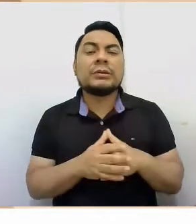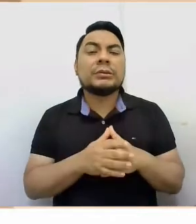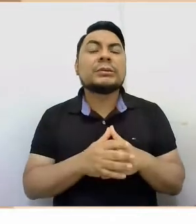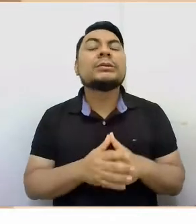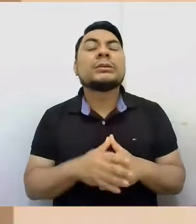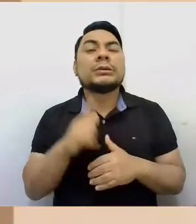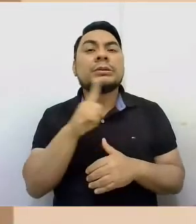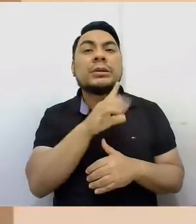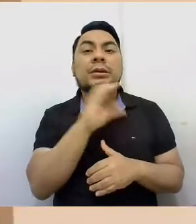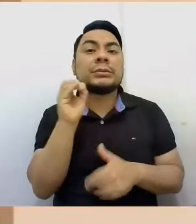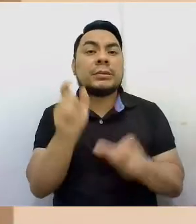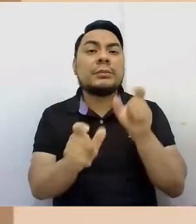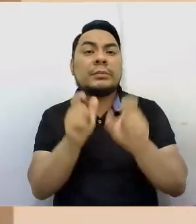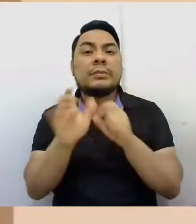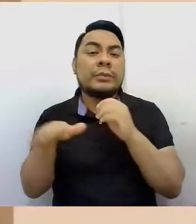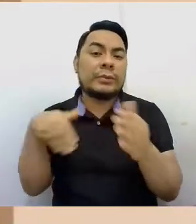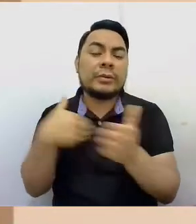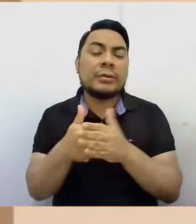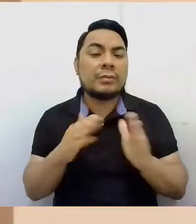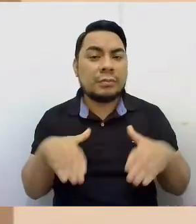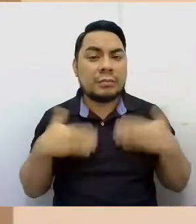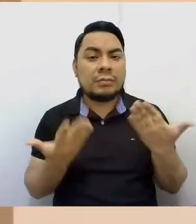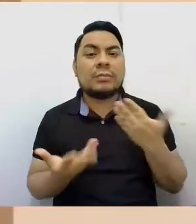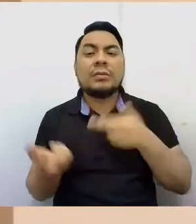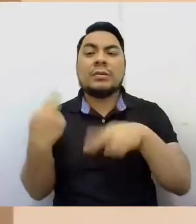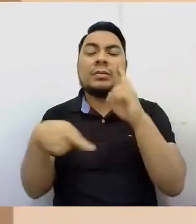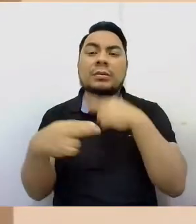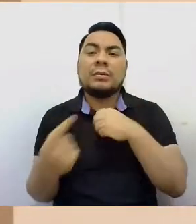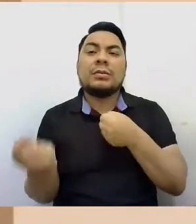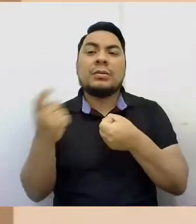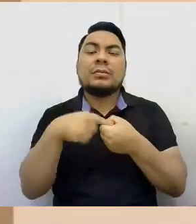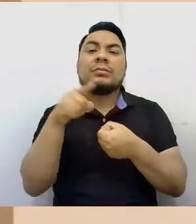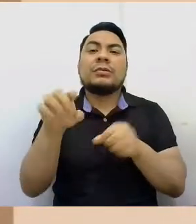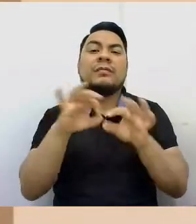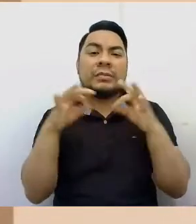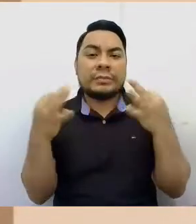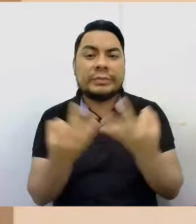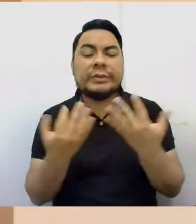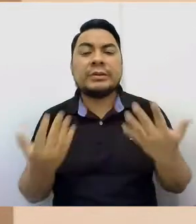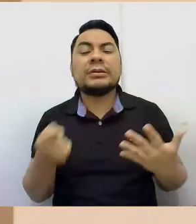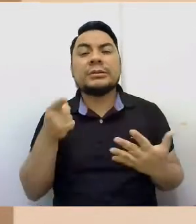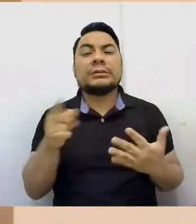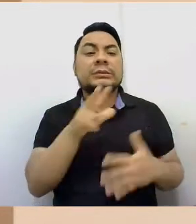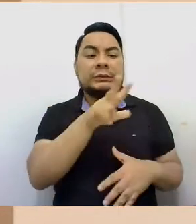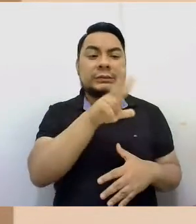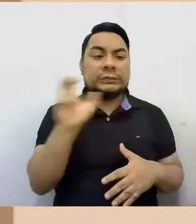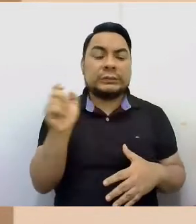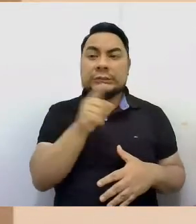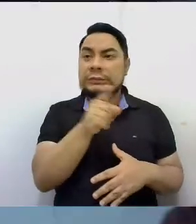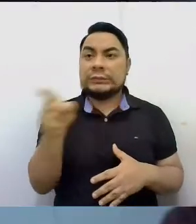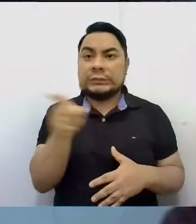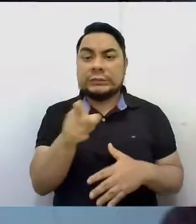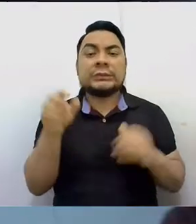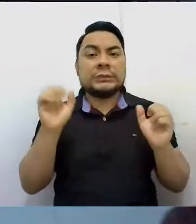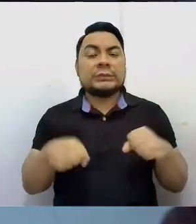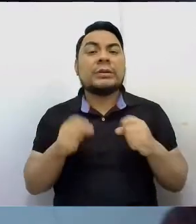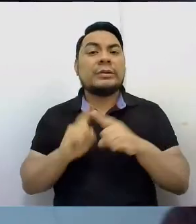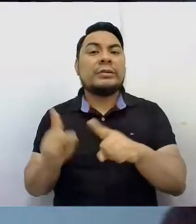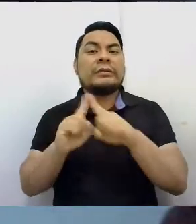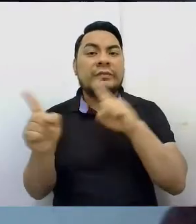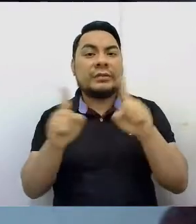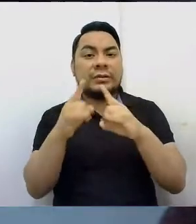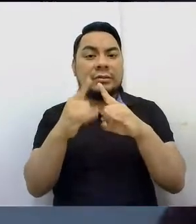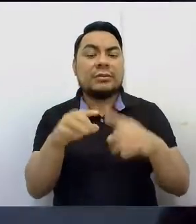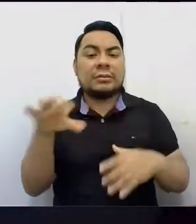llegado, digamos, a poder reencontrarse con sus familiares. Pero 300 de ellas han ido a diferentes albergues. Me